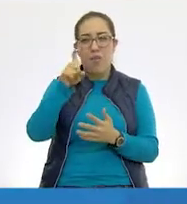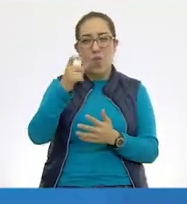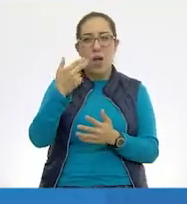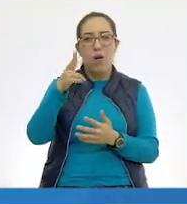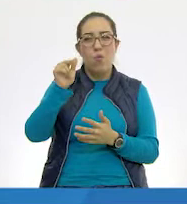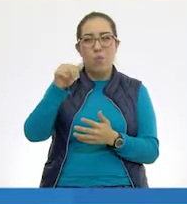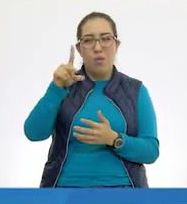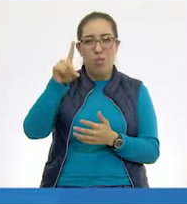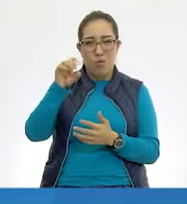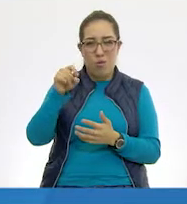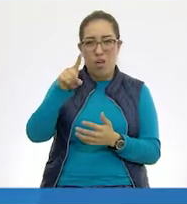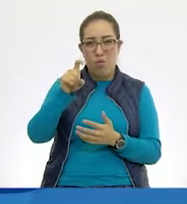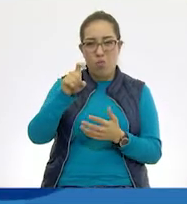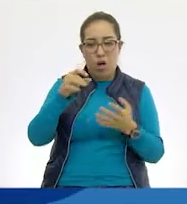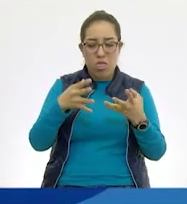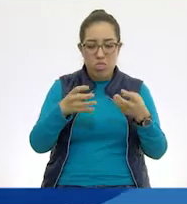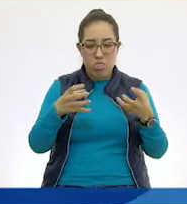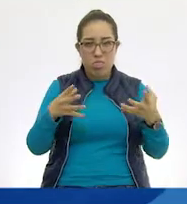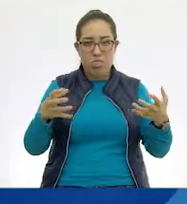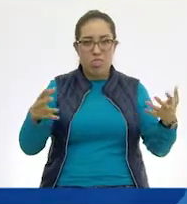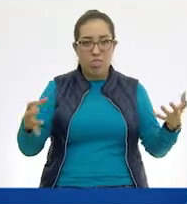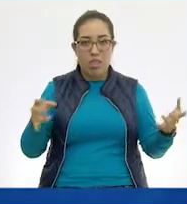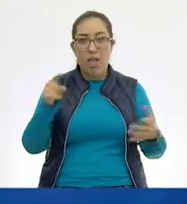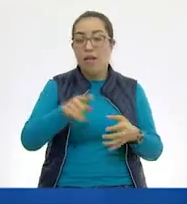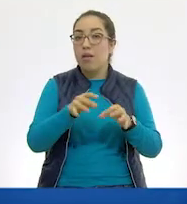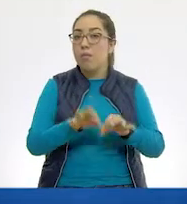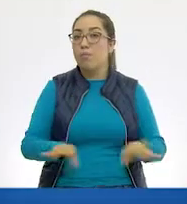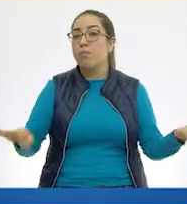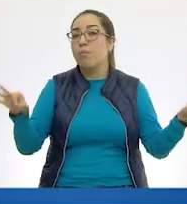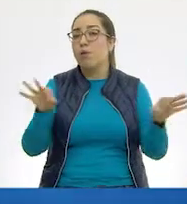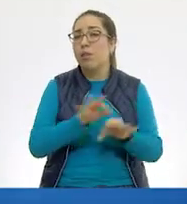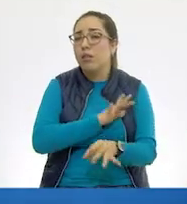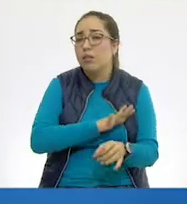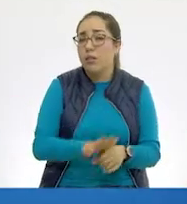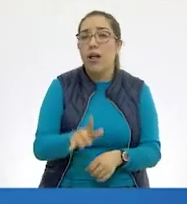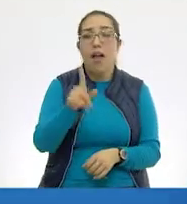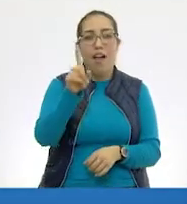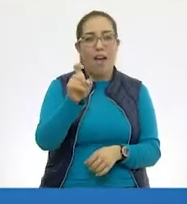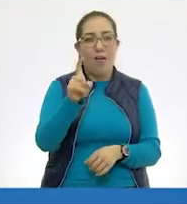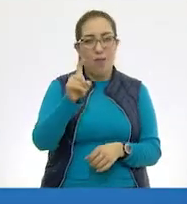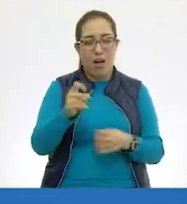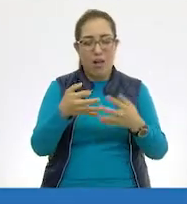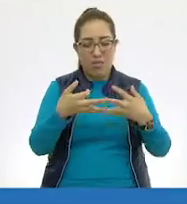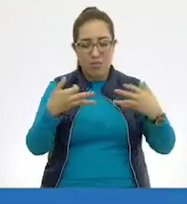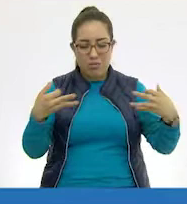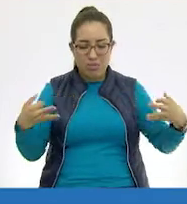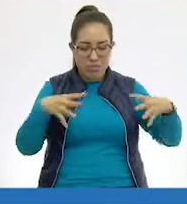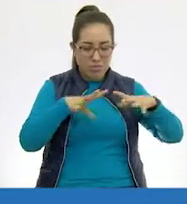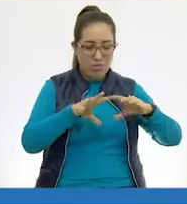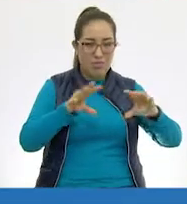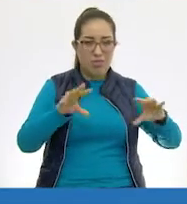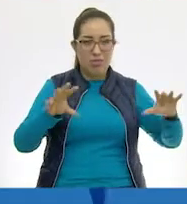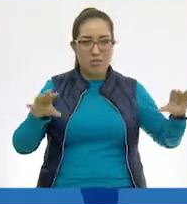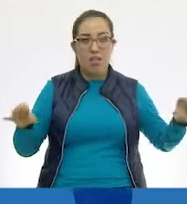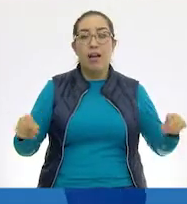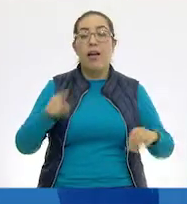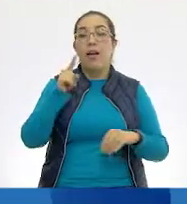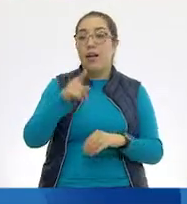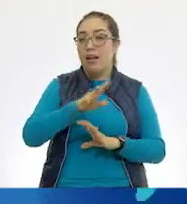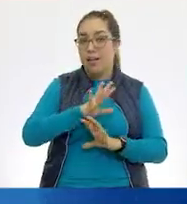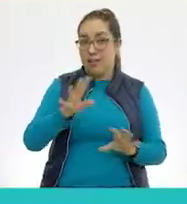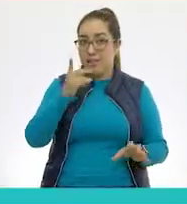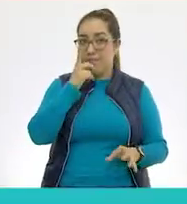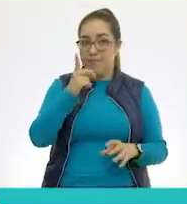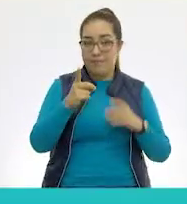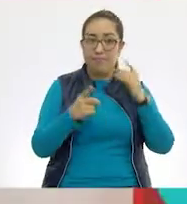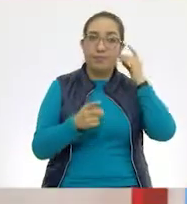indispensable la presencia de agua. ¿Sale? Muy bien. Como ya dijimos, entonces,